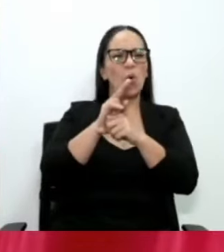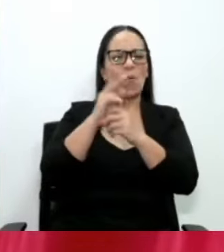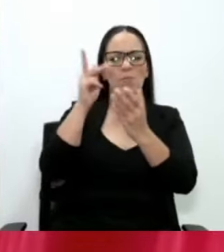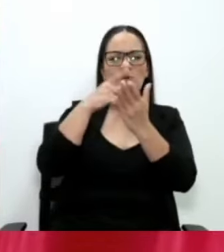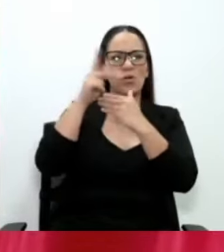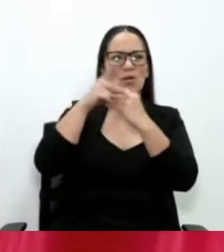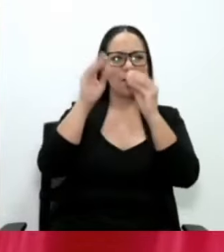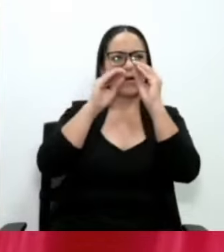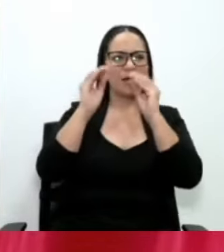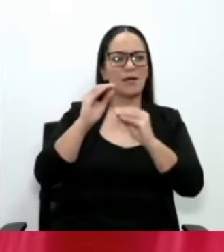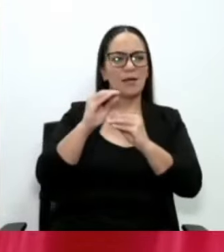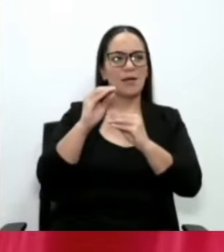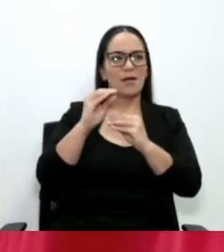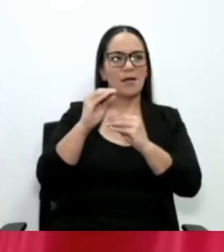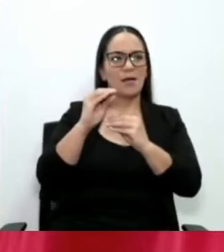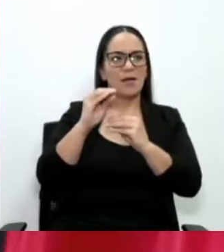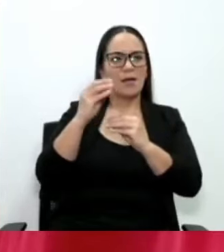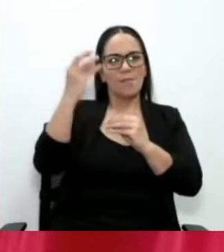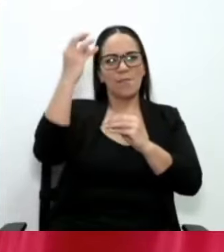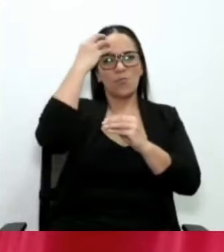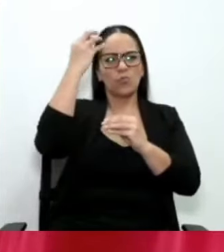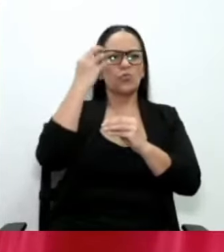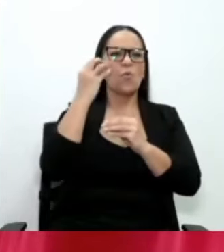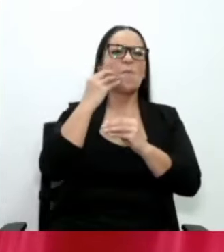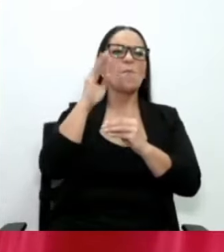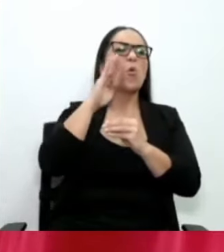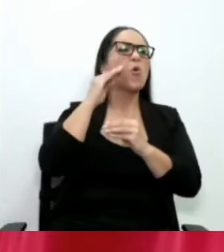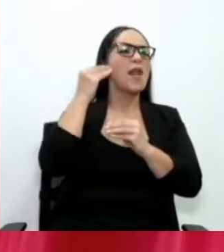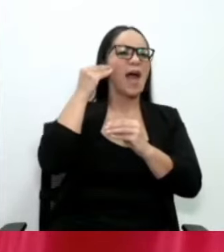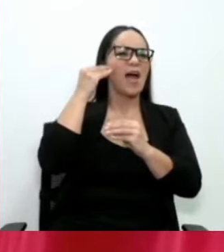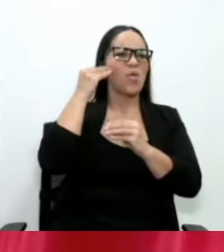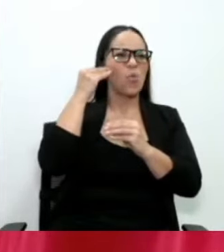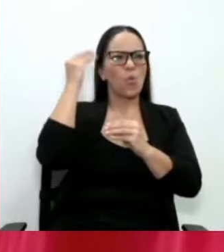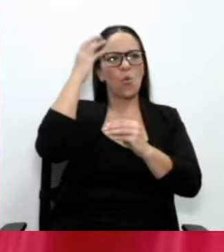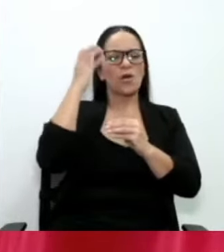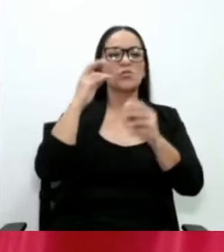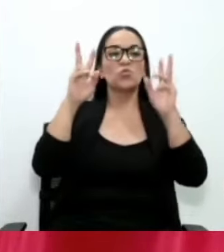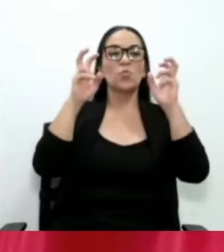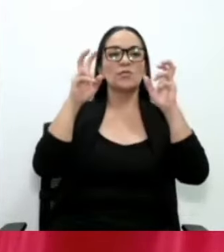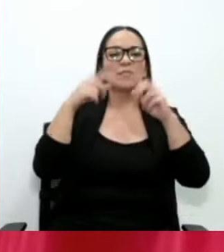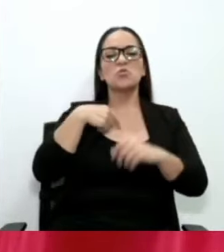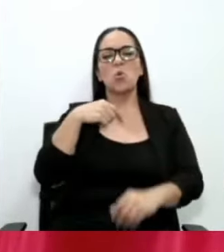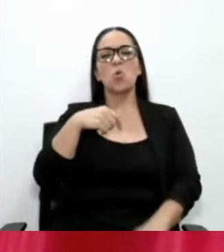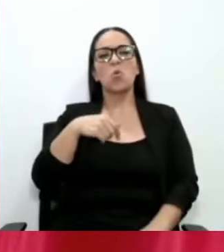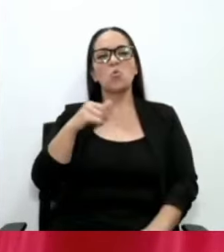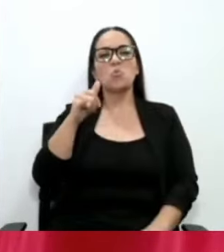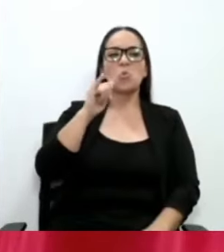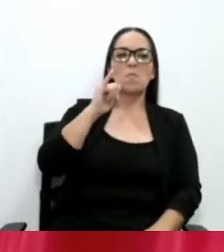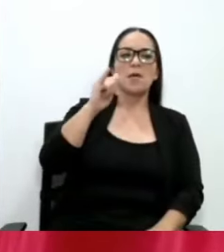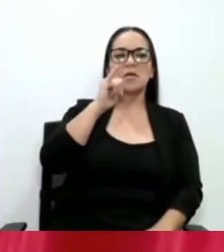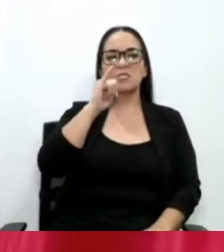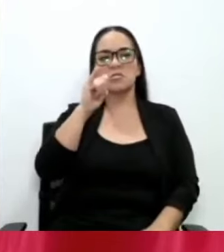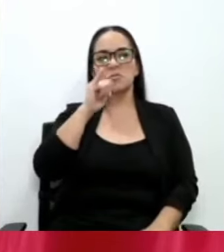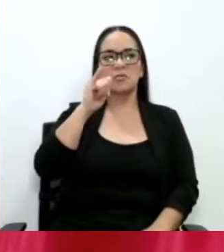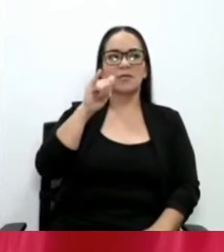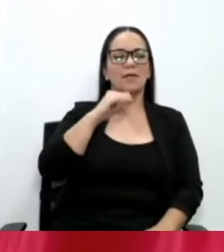me pintaron moretes aquí en la cara, diciendo que era que yo andaba a humas y me había